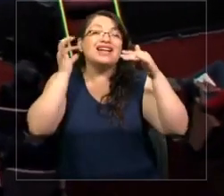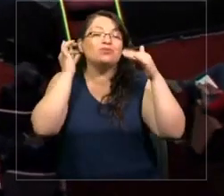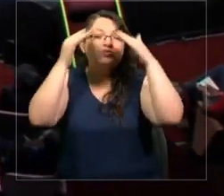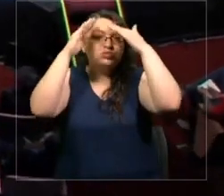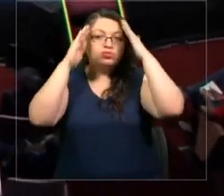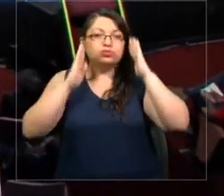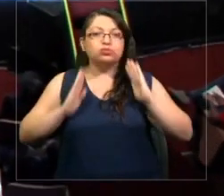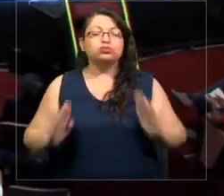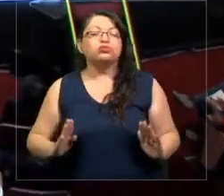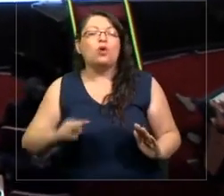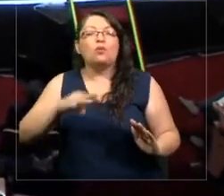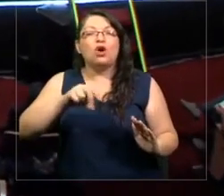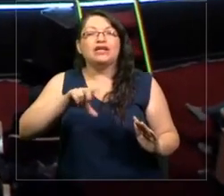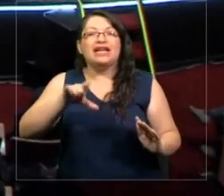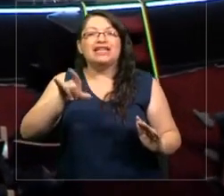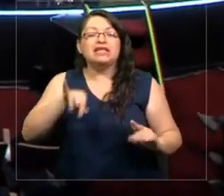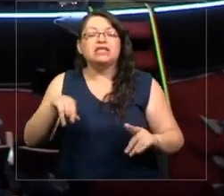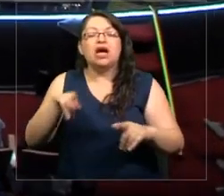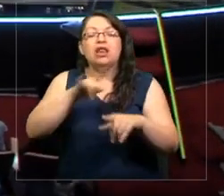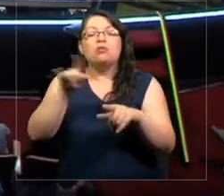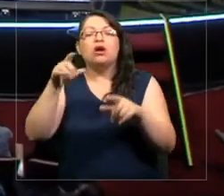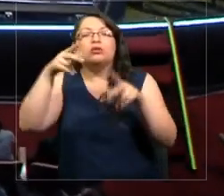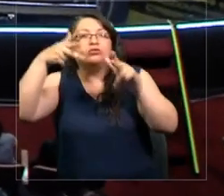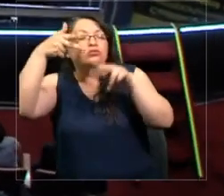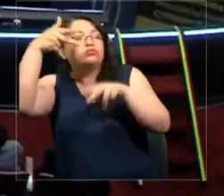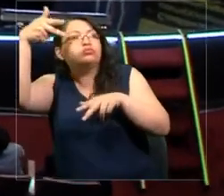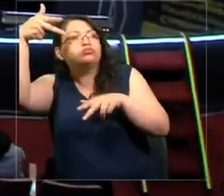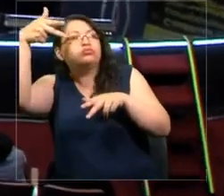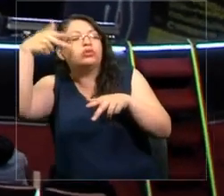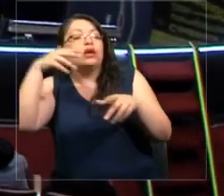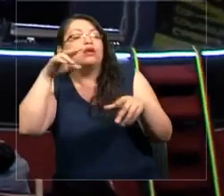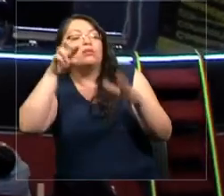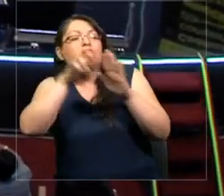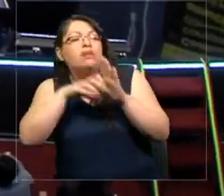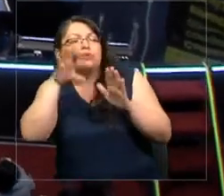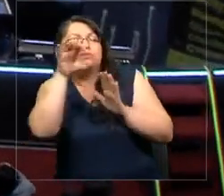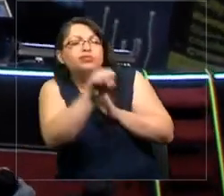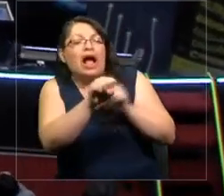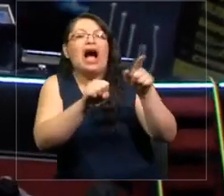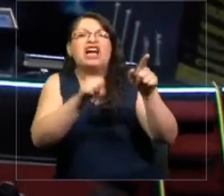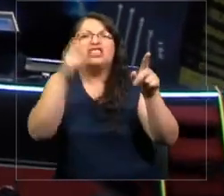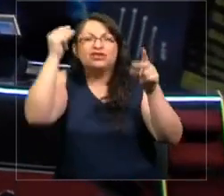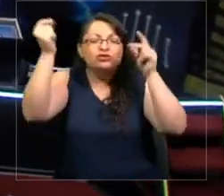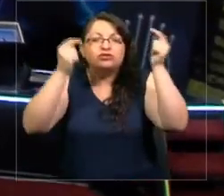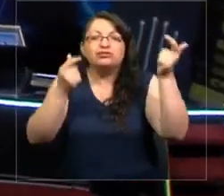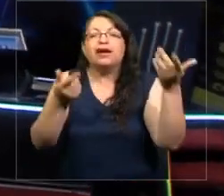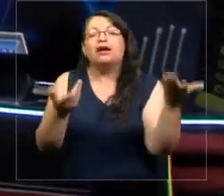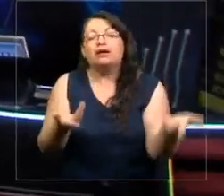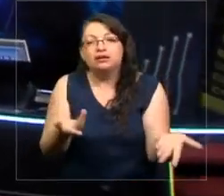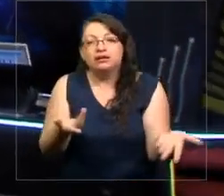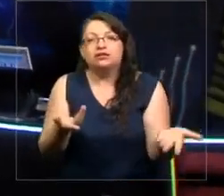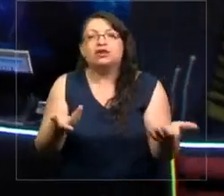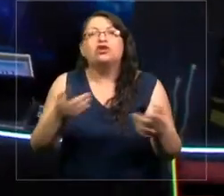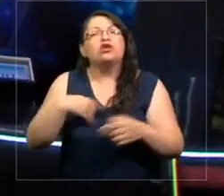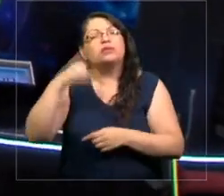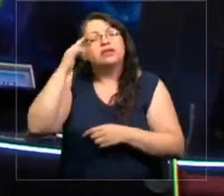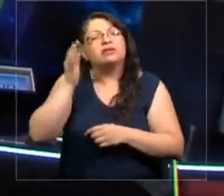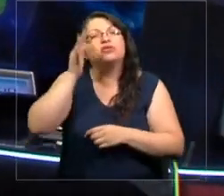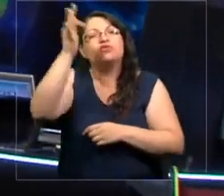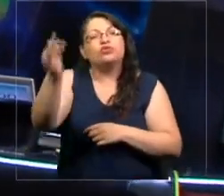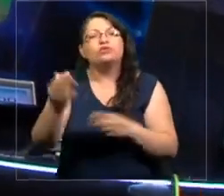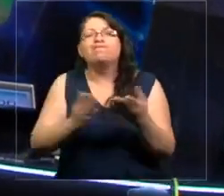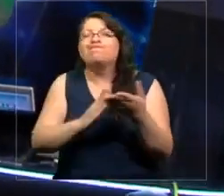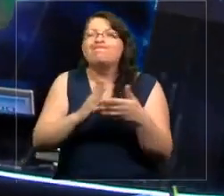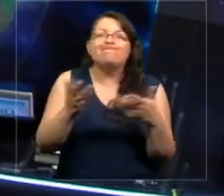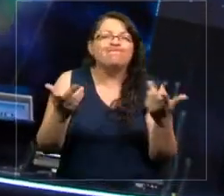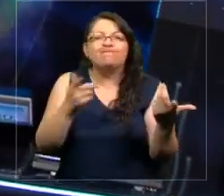que el software puede averiguar qué tan creativo es una persona? Bueno, la educación del futuro empieza a coquetear con estas ideas. Déjenme darles la segunda.